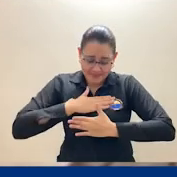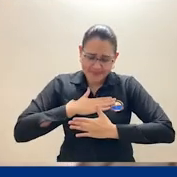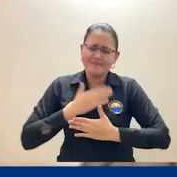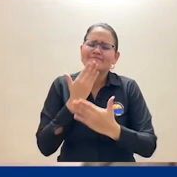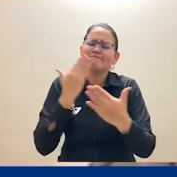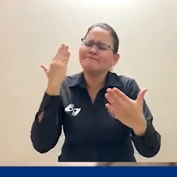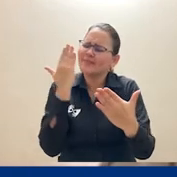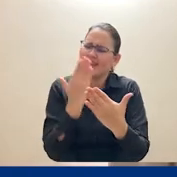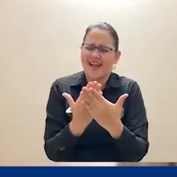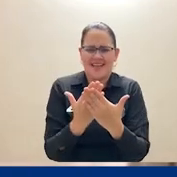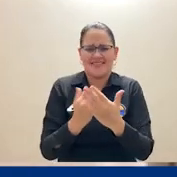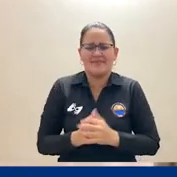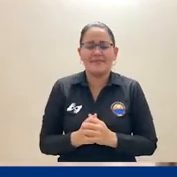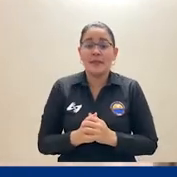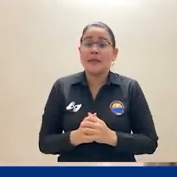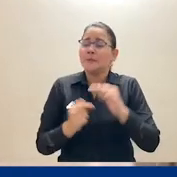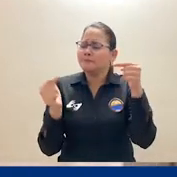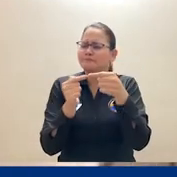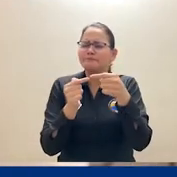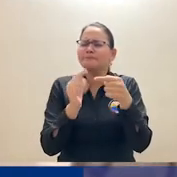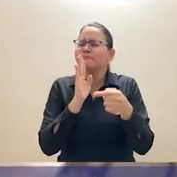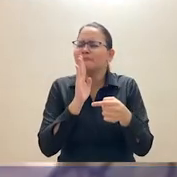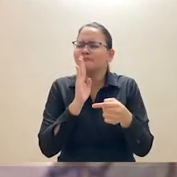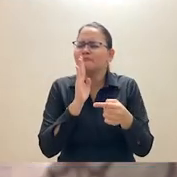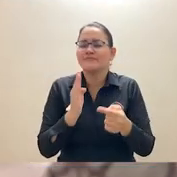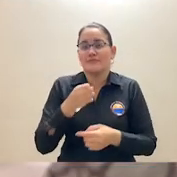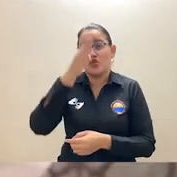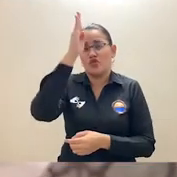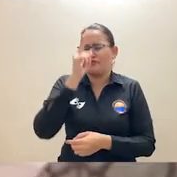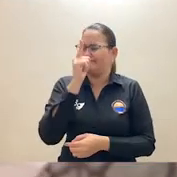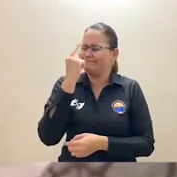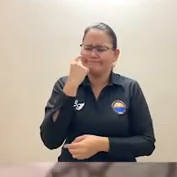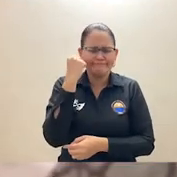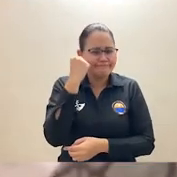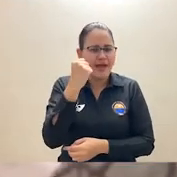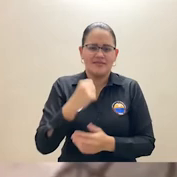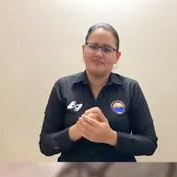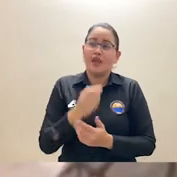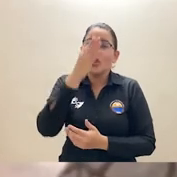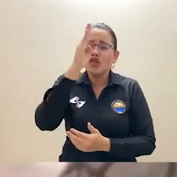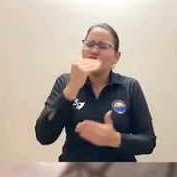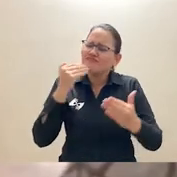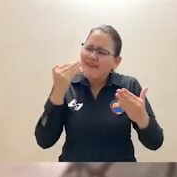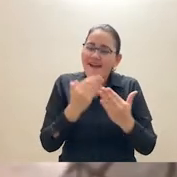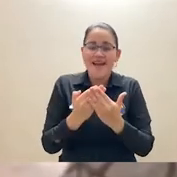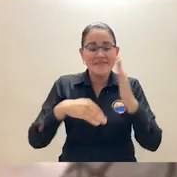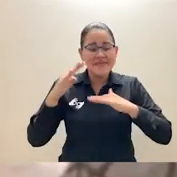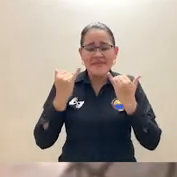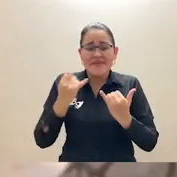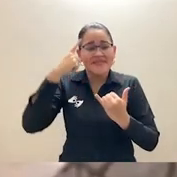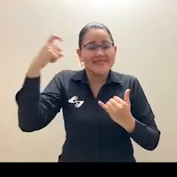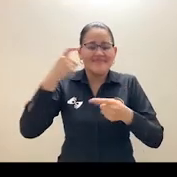expresar agradecimientos. En primer lugar, a nuestro Padre Celestial, por hacer posible vivir este gran sueño